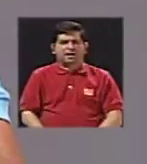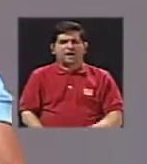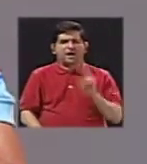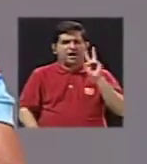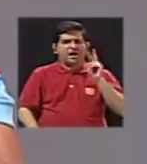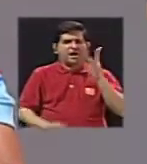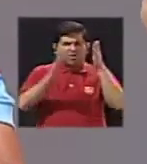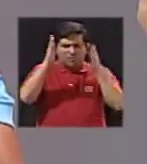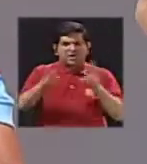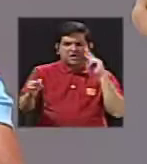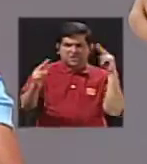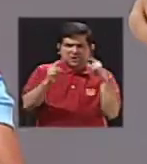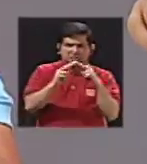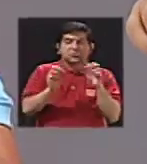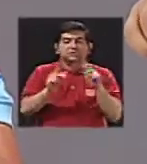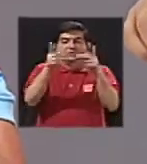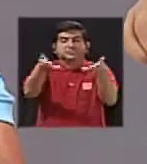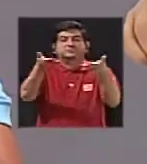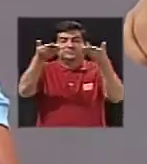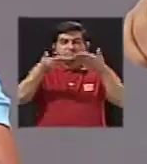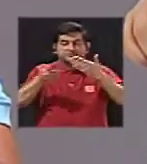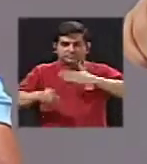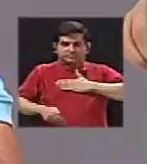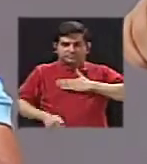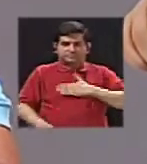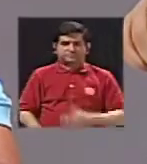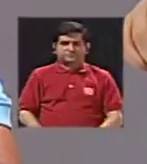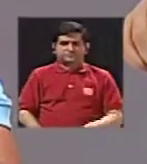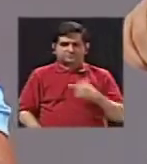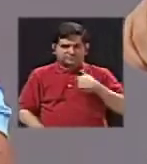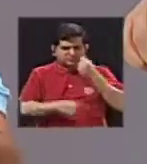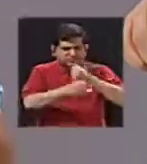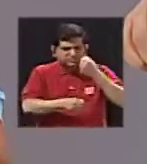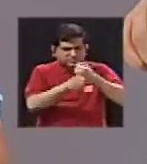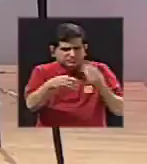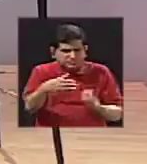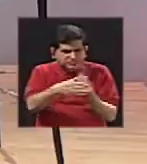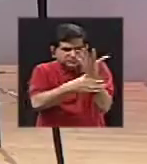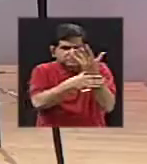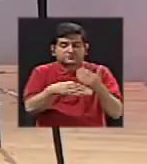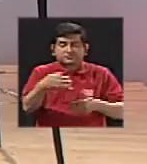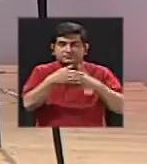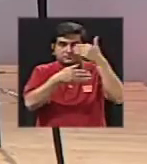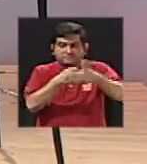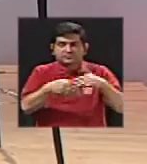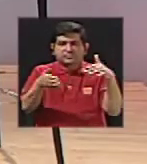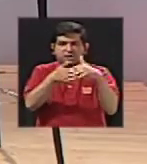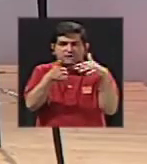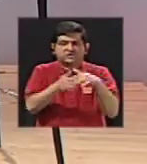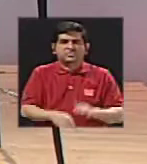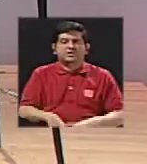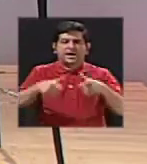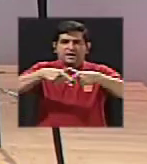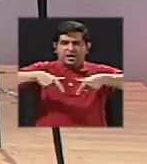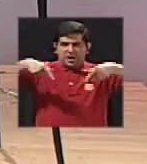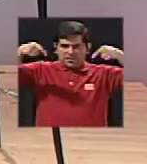mis compañeros, ¿verdad?, que me dieron una oportunidad de empeñarme en los volcanes y posteriormente ir a estudiar un poco a Japón con,